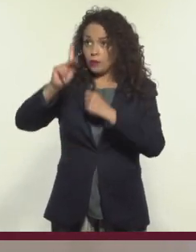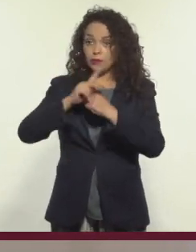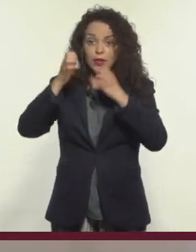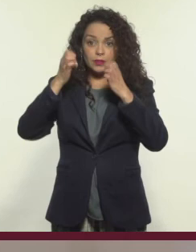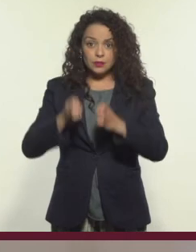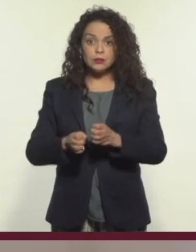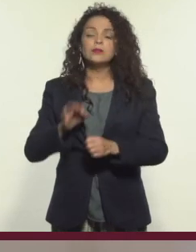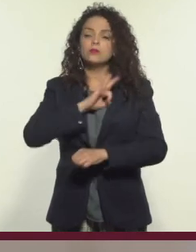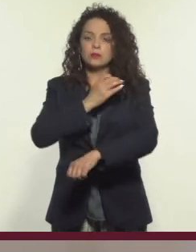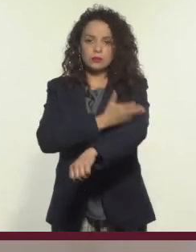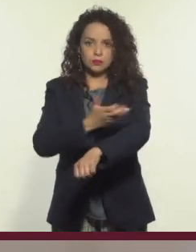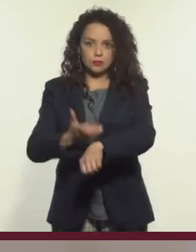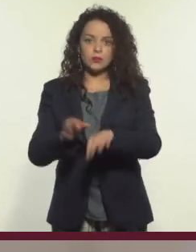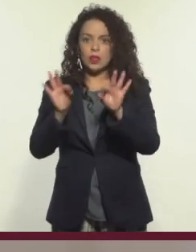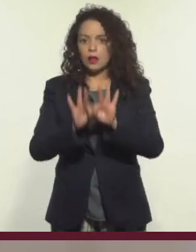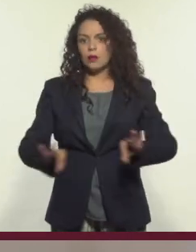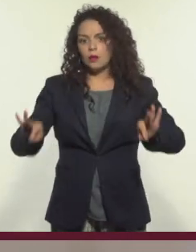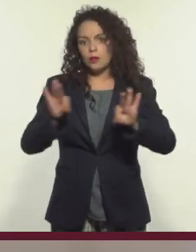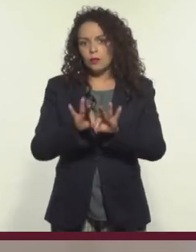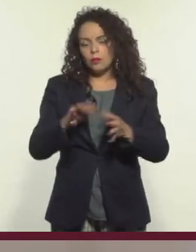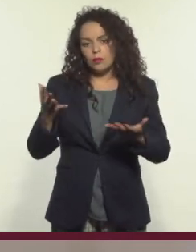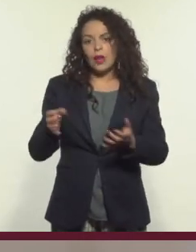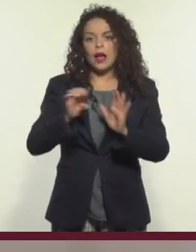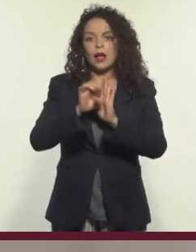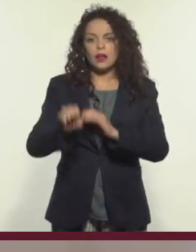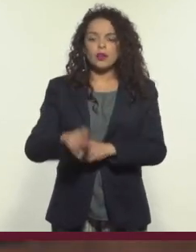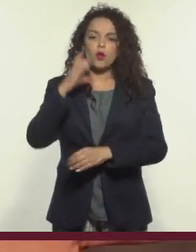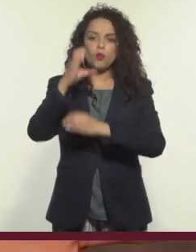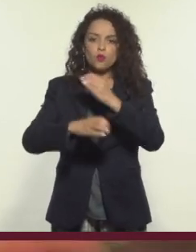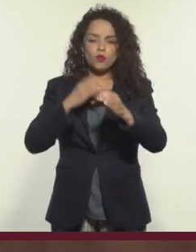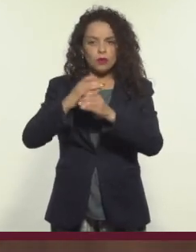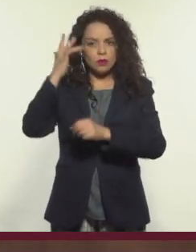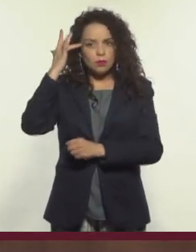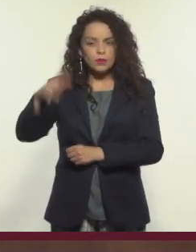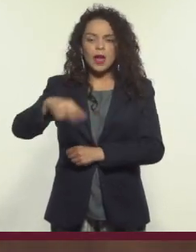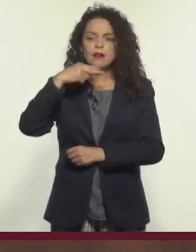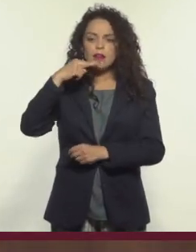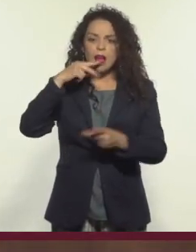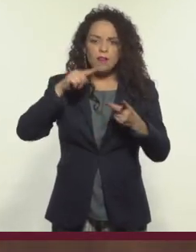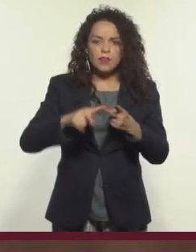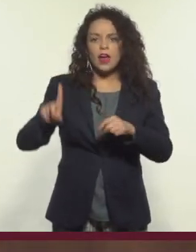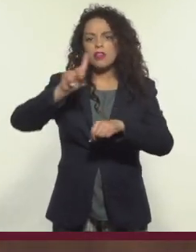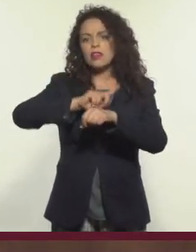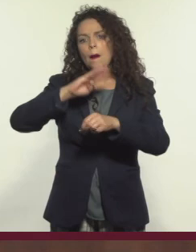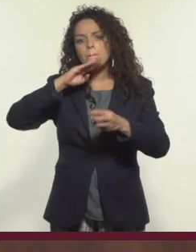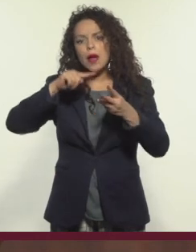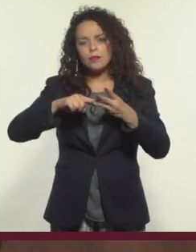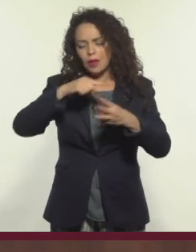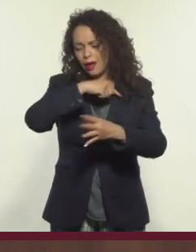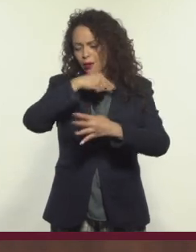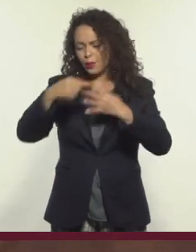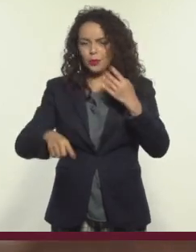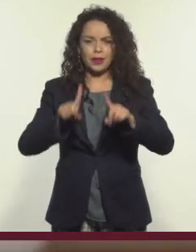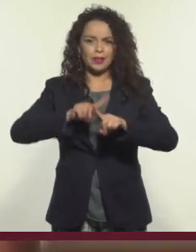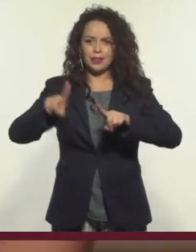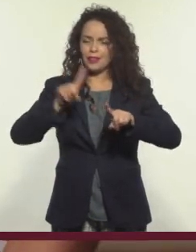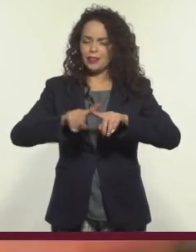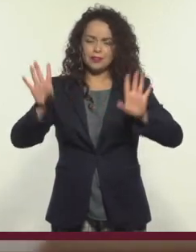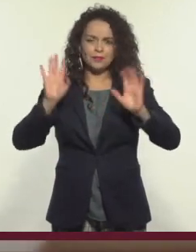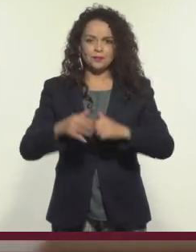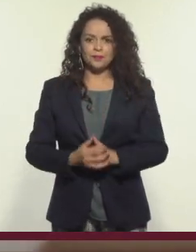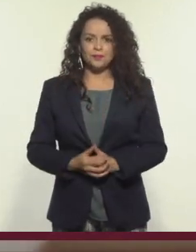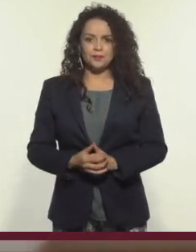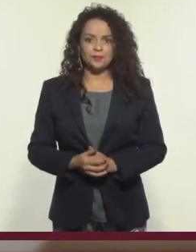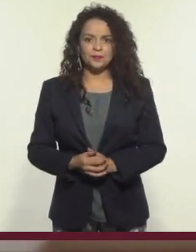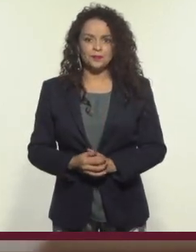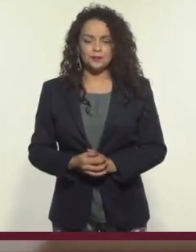acompañarnos en momentos importantes, como los cumpleaños, la Navidad, el Día de las Madres, en fin, todo lo que se les